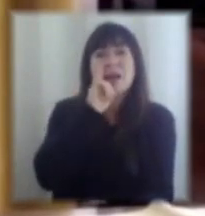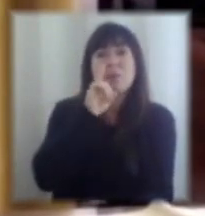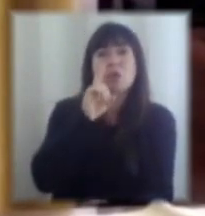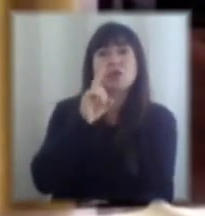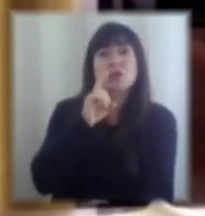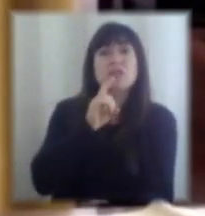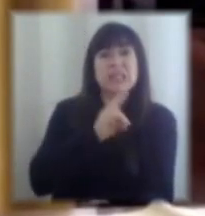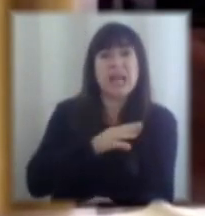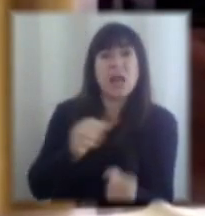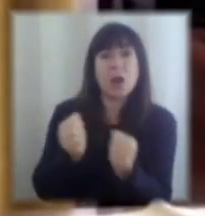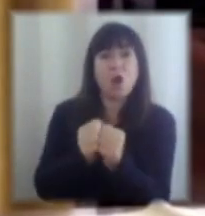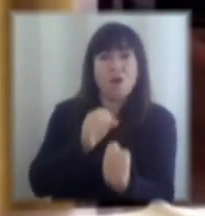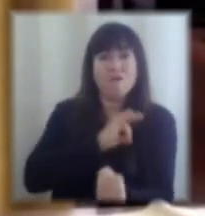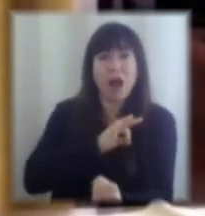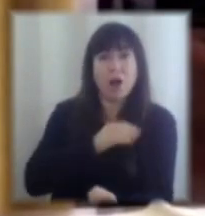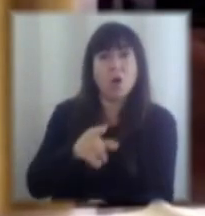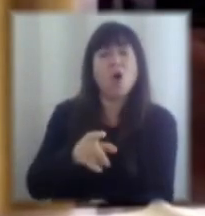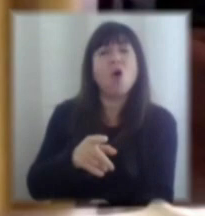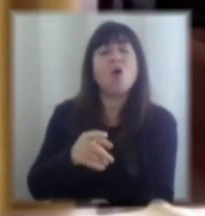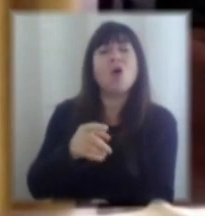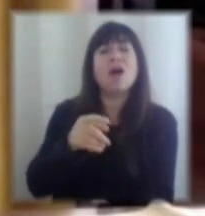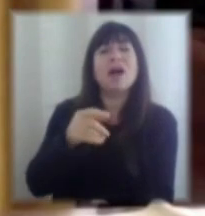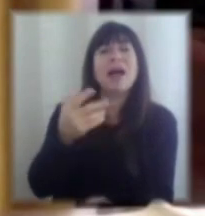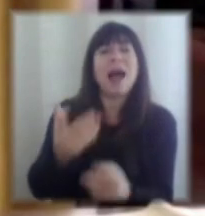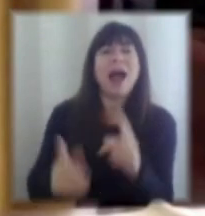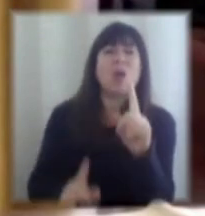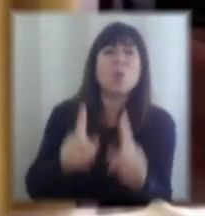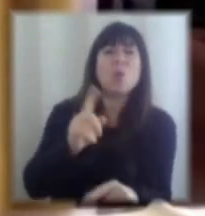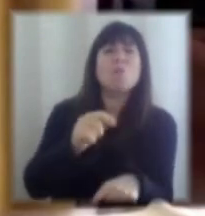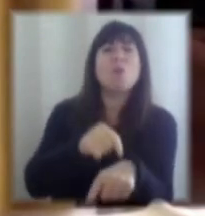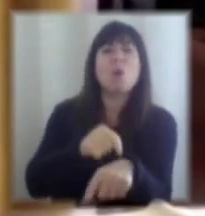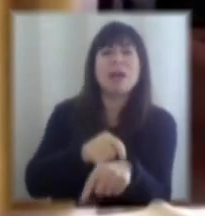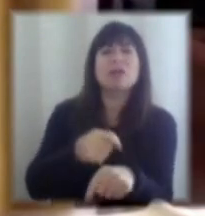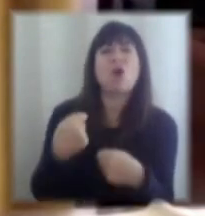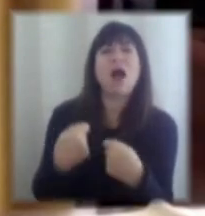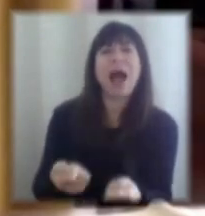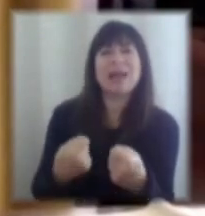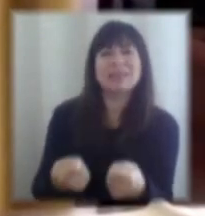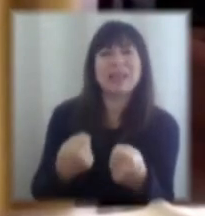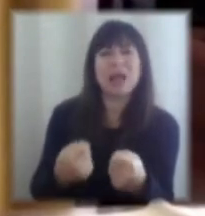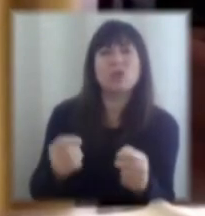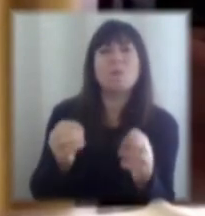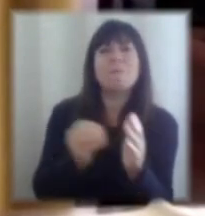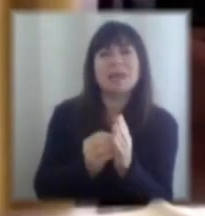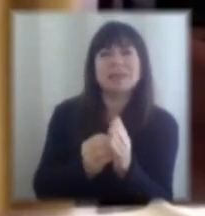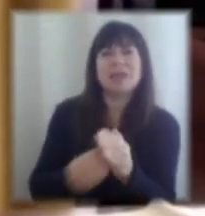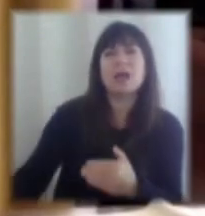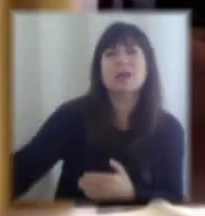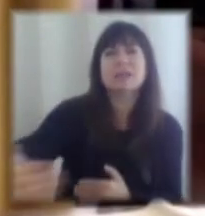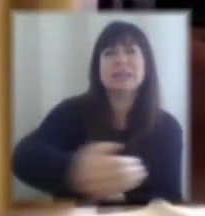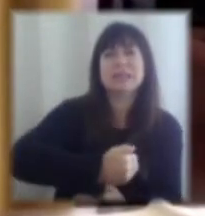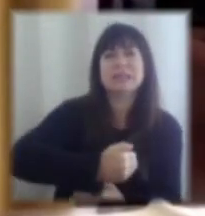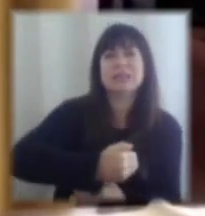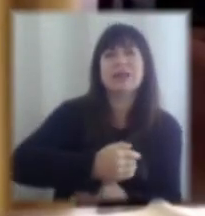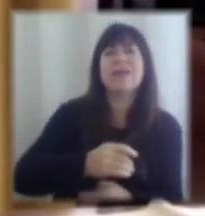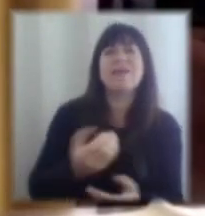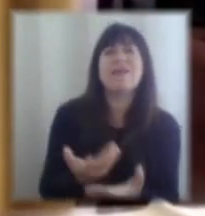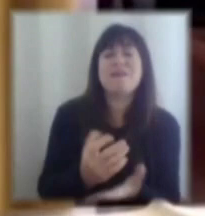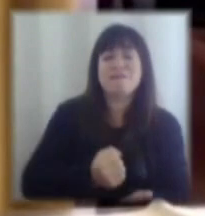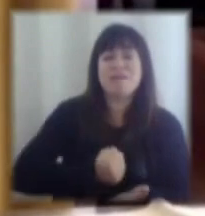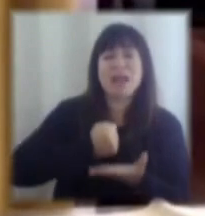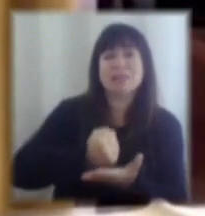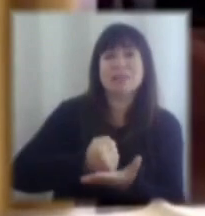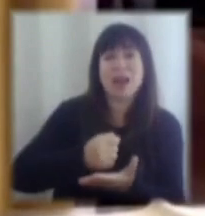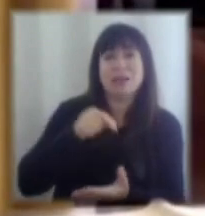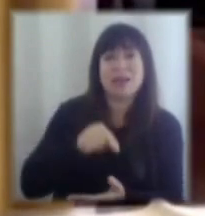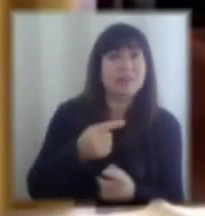banco es fruto de que en algún momento estoy gastando más de lo que genero y tengo que financiar esa diferencia. Eso es la deuda.